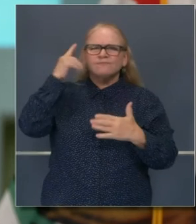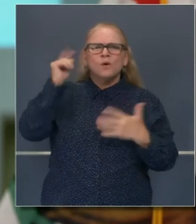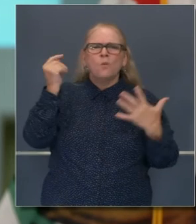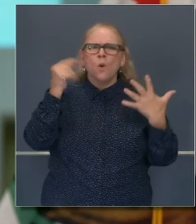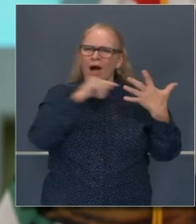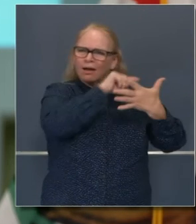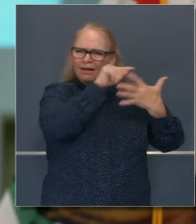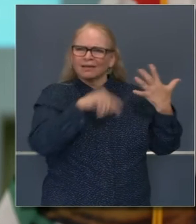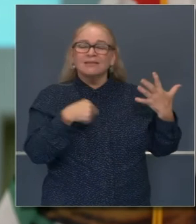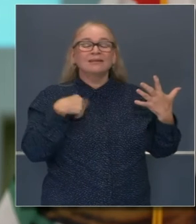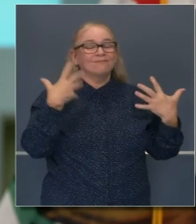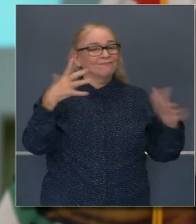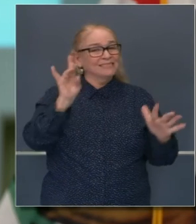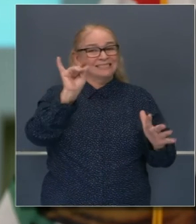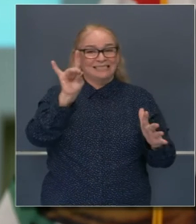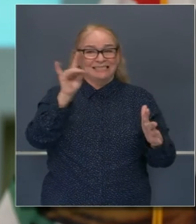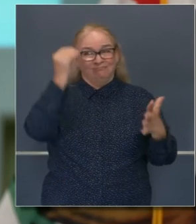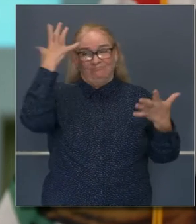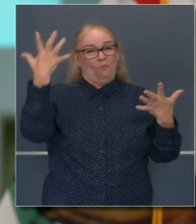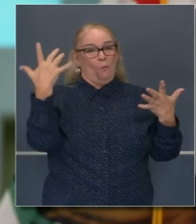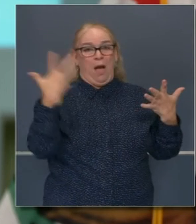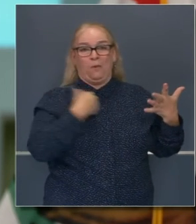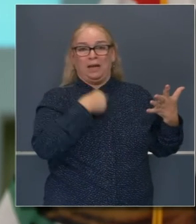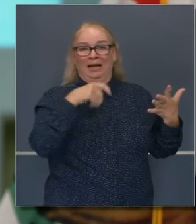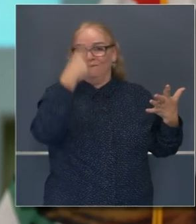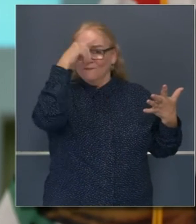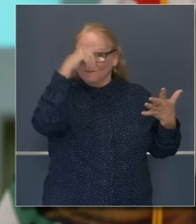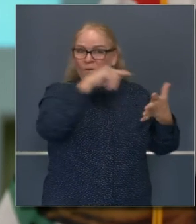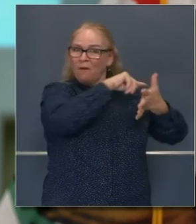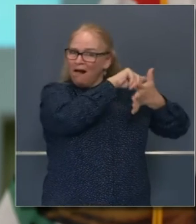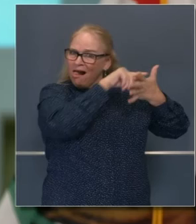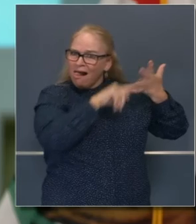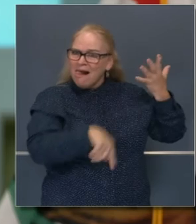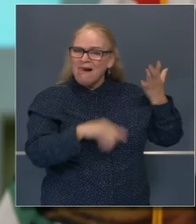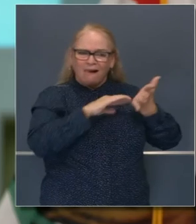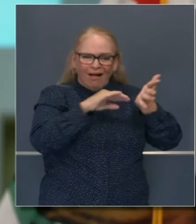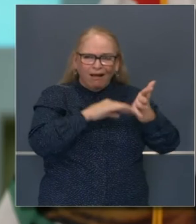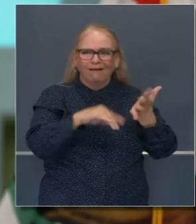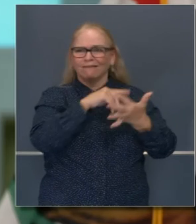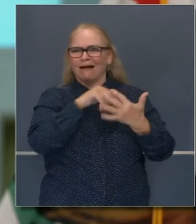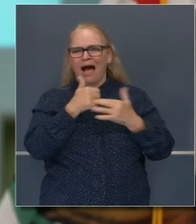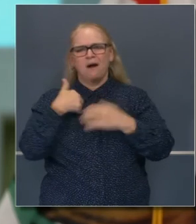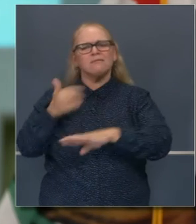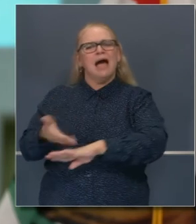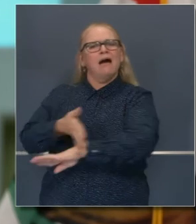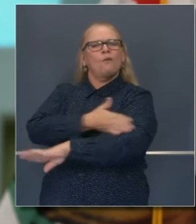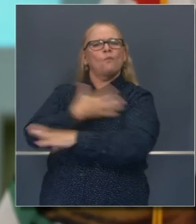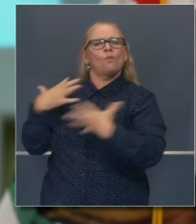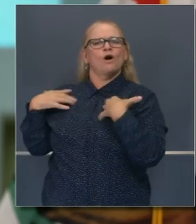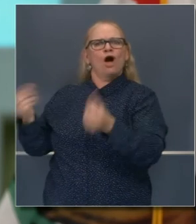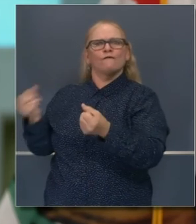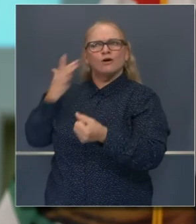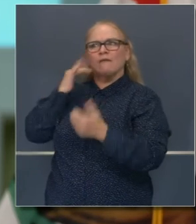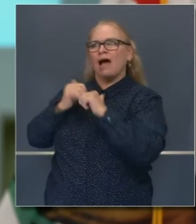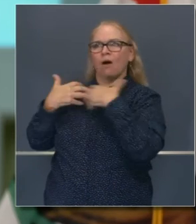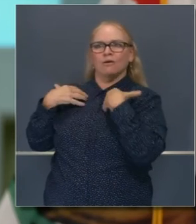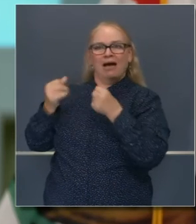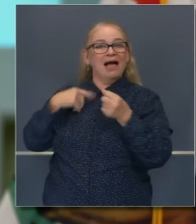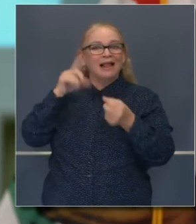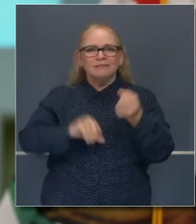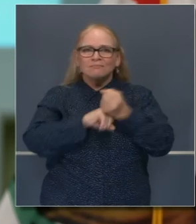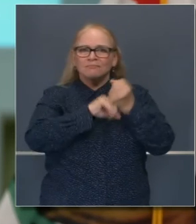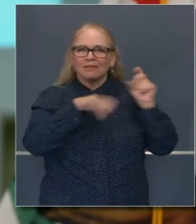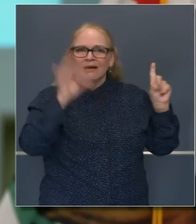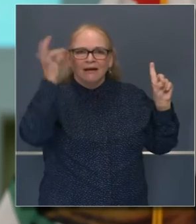lograr para poder proporcionar una arquitectura para avanzar recuperación en California, apoyando a